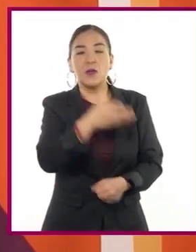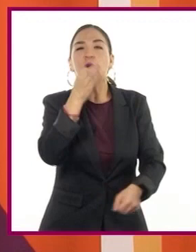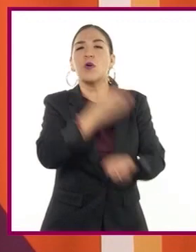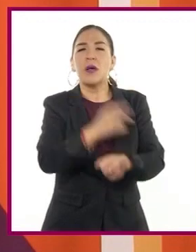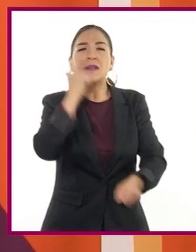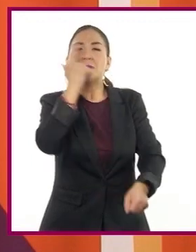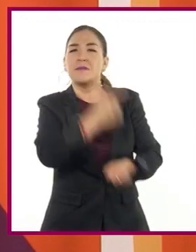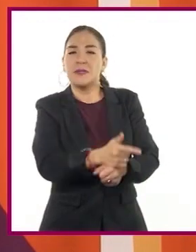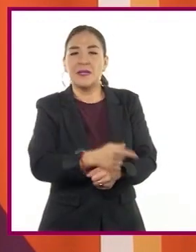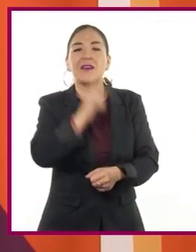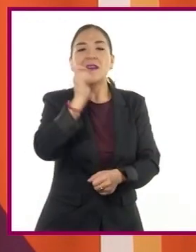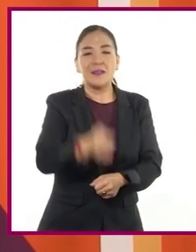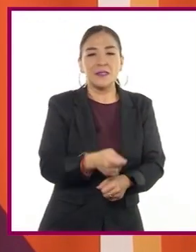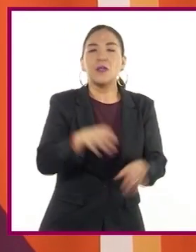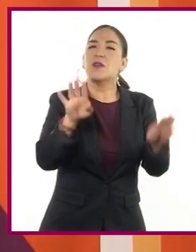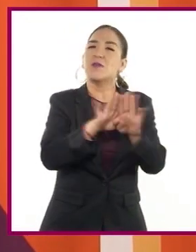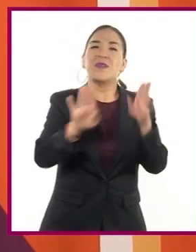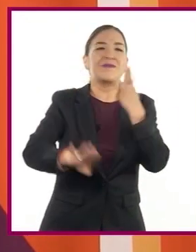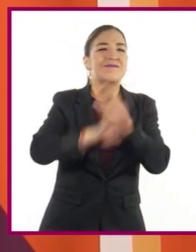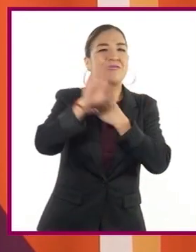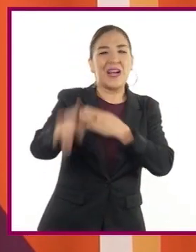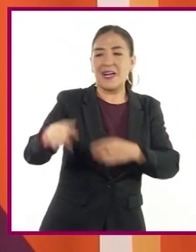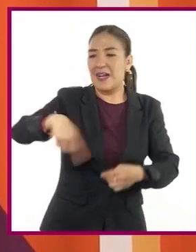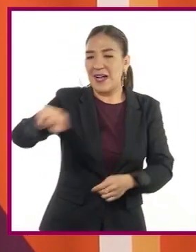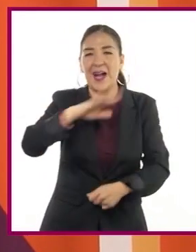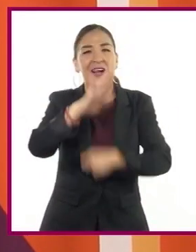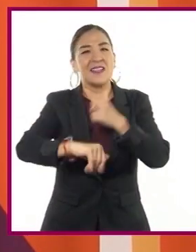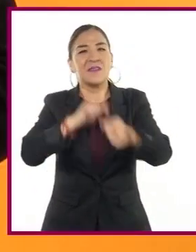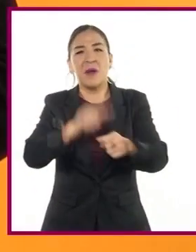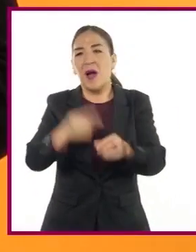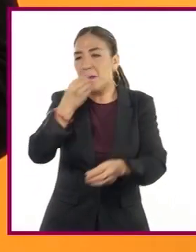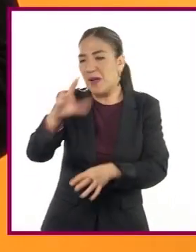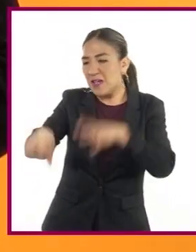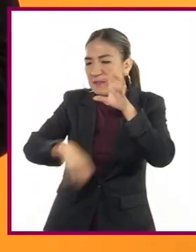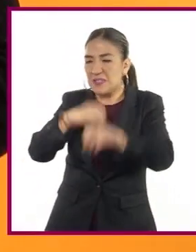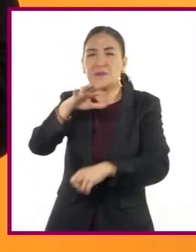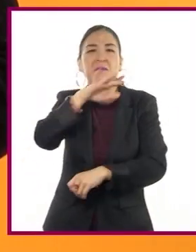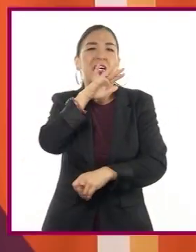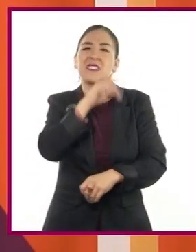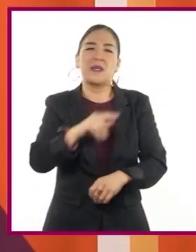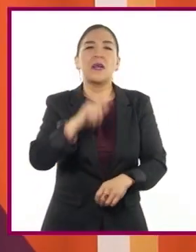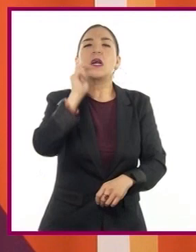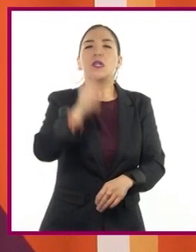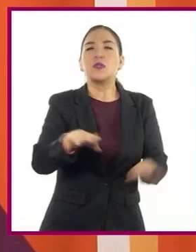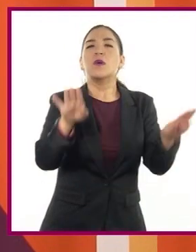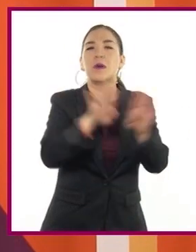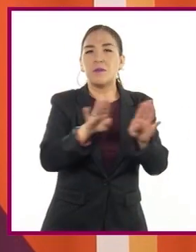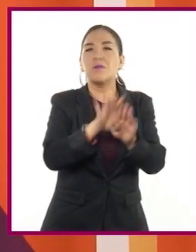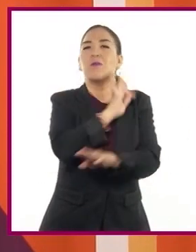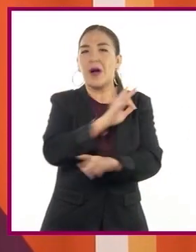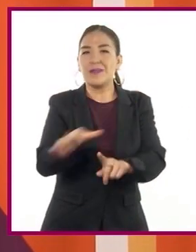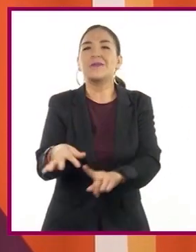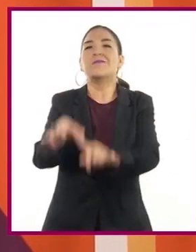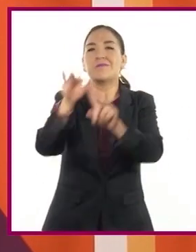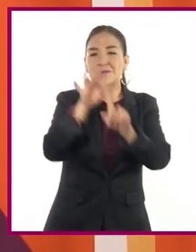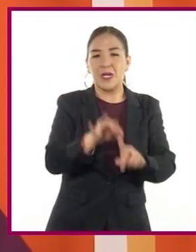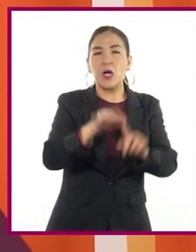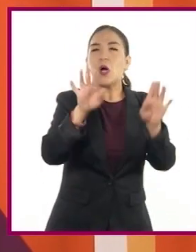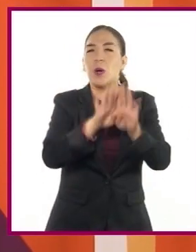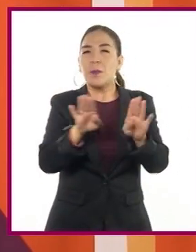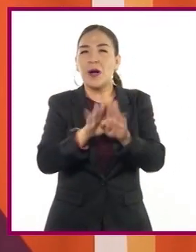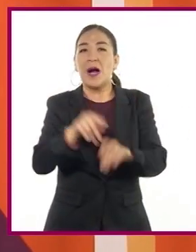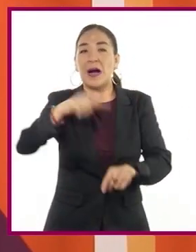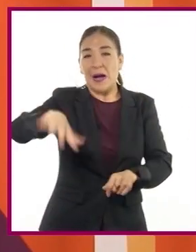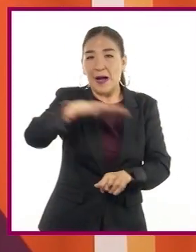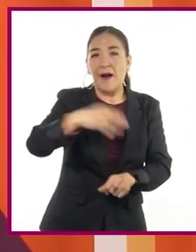identificamos es evitar que los animales se alimenten de la basura y podemos delimitarla aún más. Alimentar a